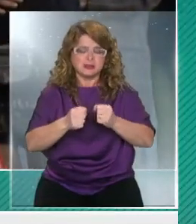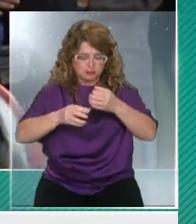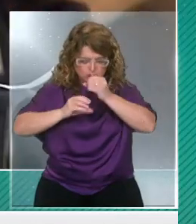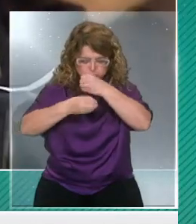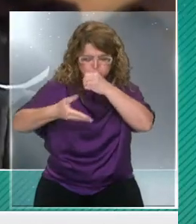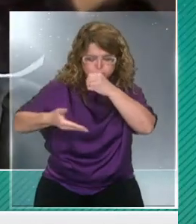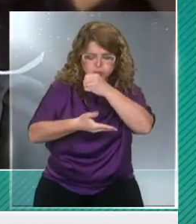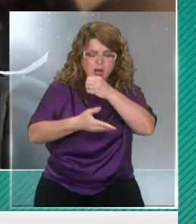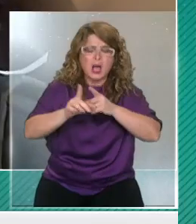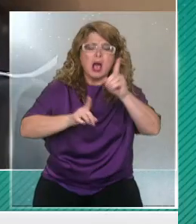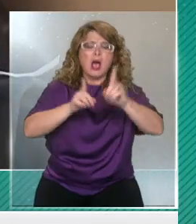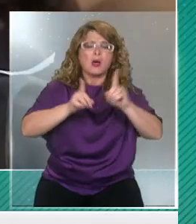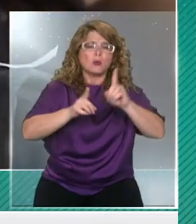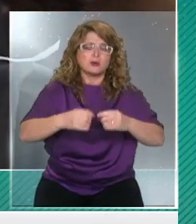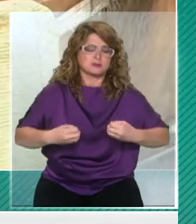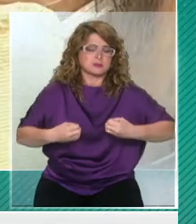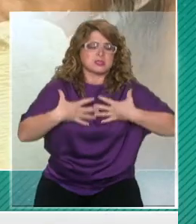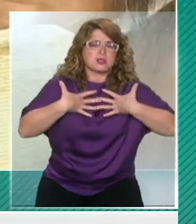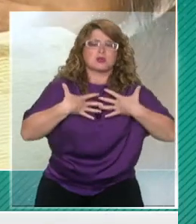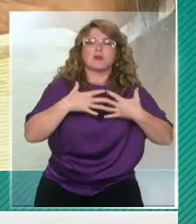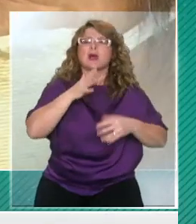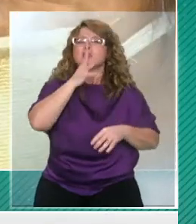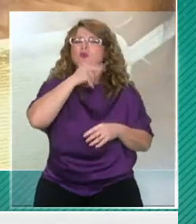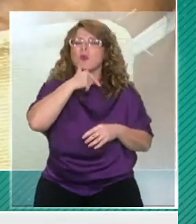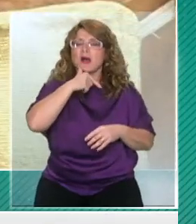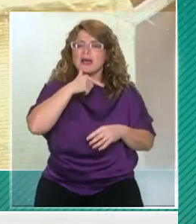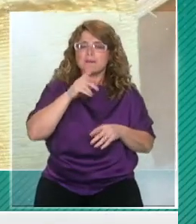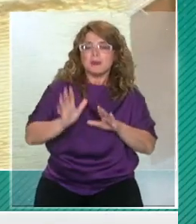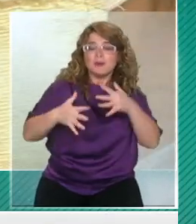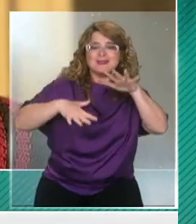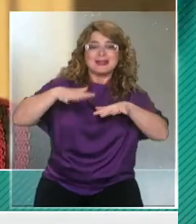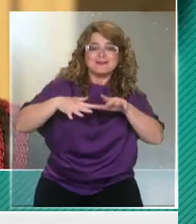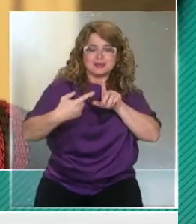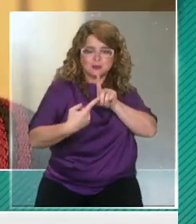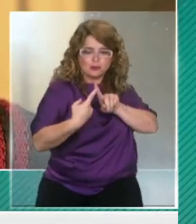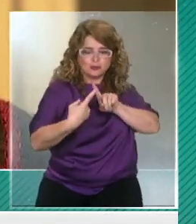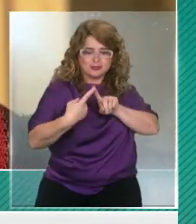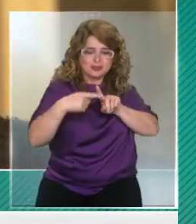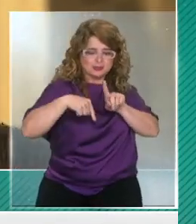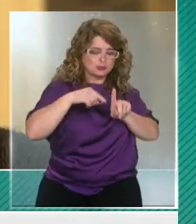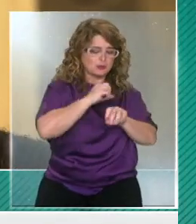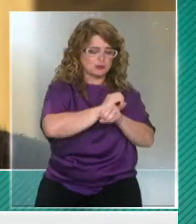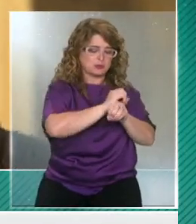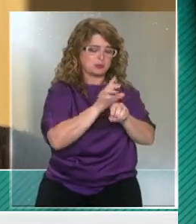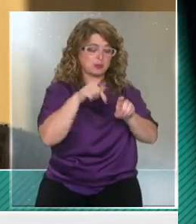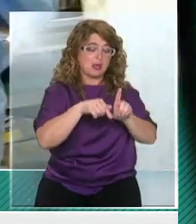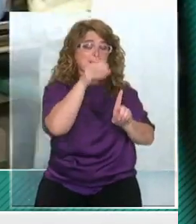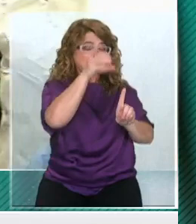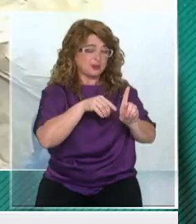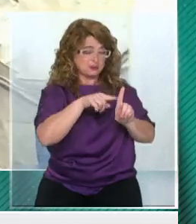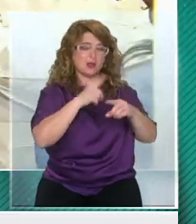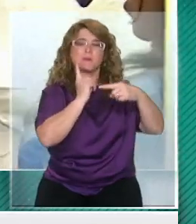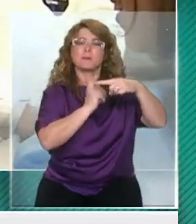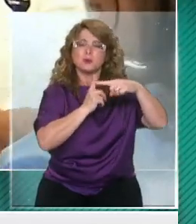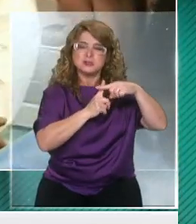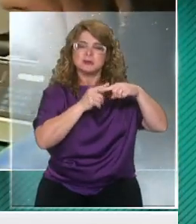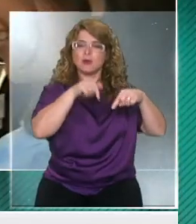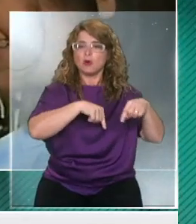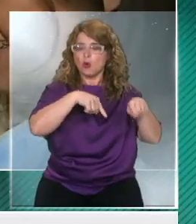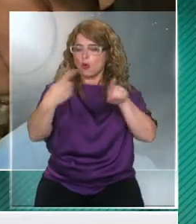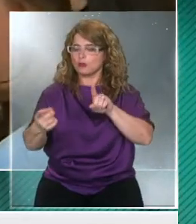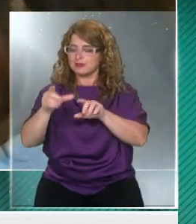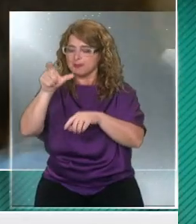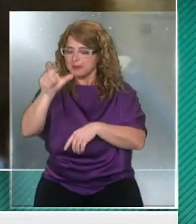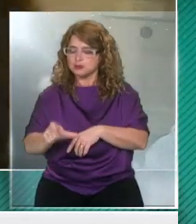aquellos que todavía no presentan síntomas pero que sí han estado en contacto con personas que han dado positivo? ¿En ese caso el test daría